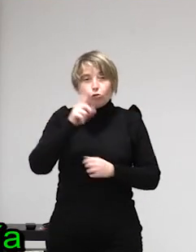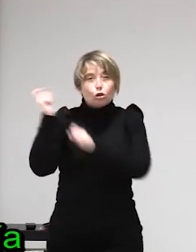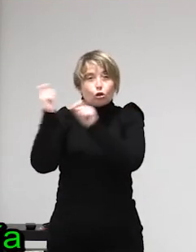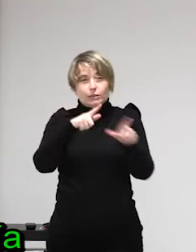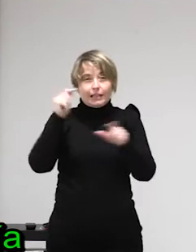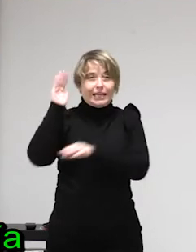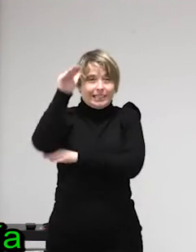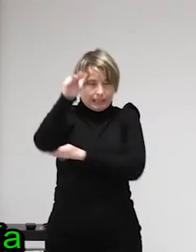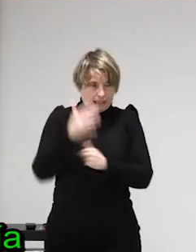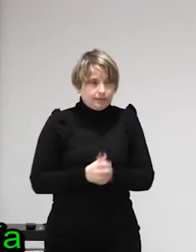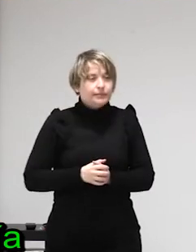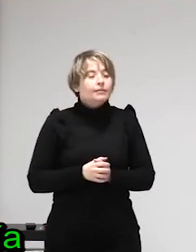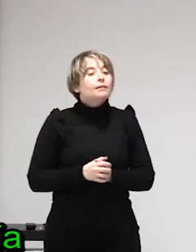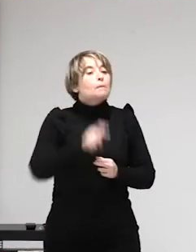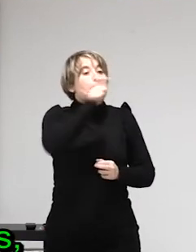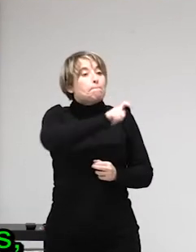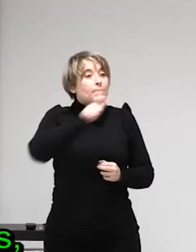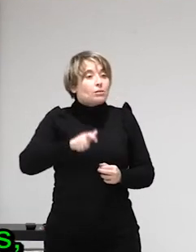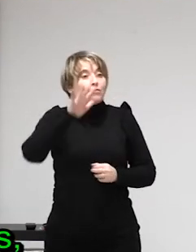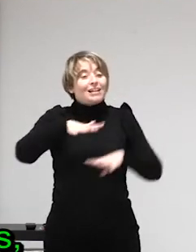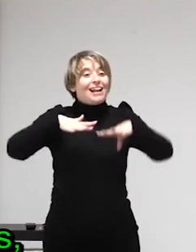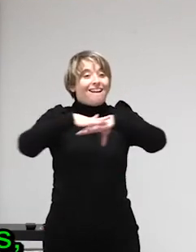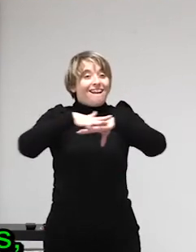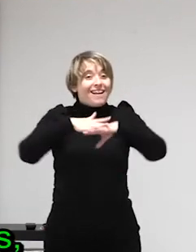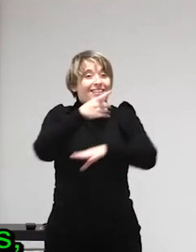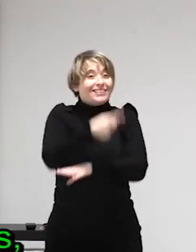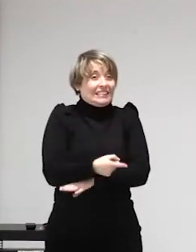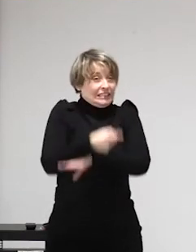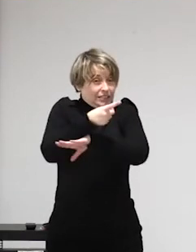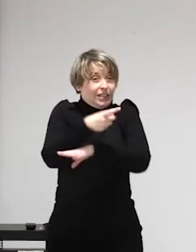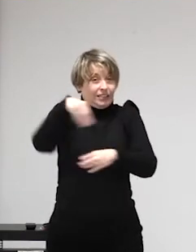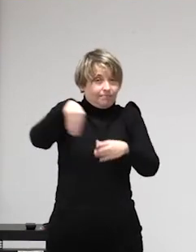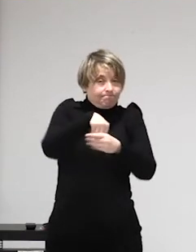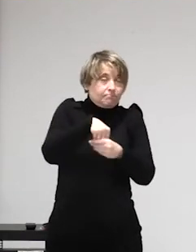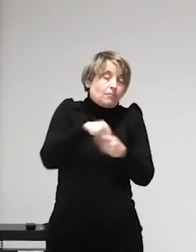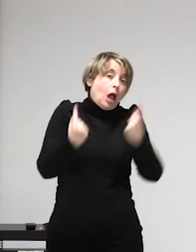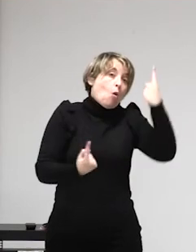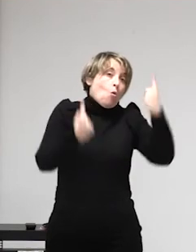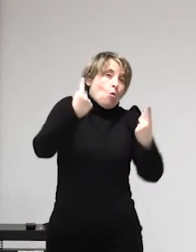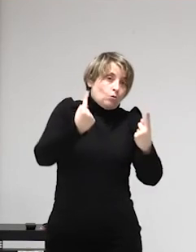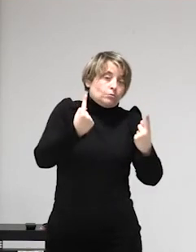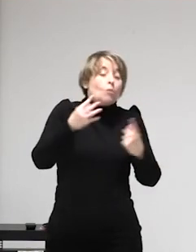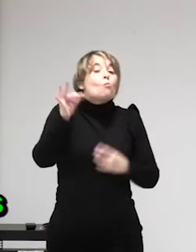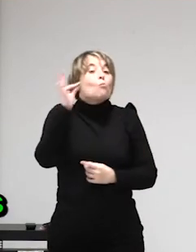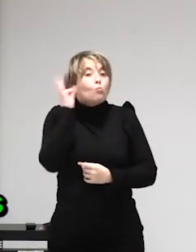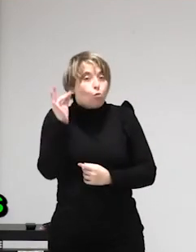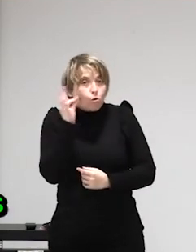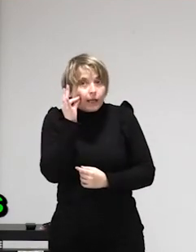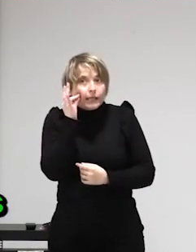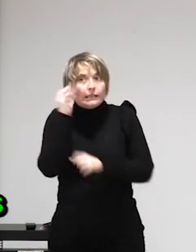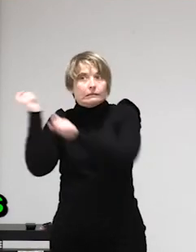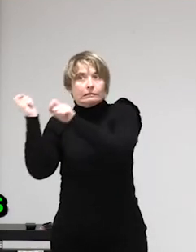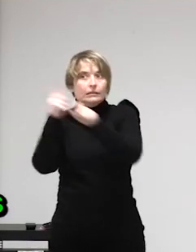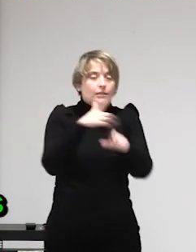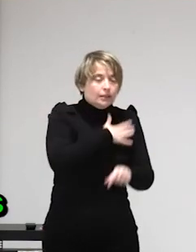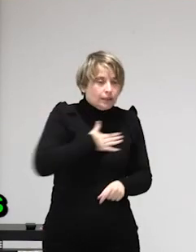es que hay unas políticas de extranjería que están haciendo que las personas para poder acceder a nuestros países europeos tengan que contar con